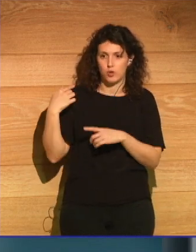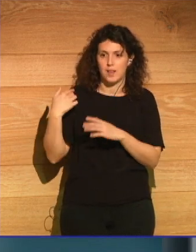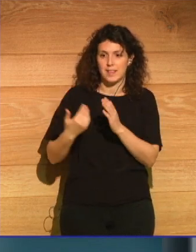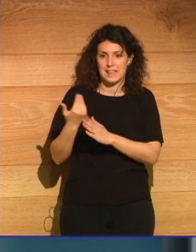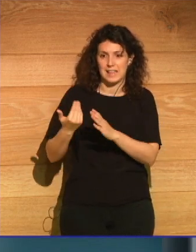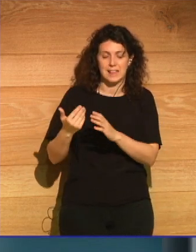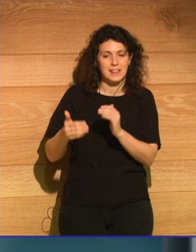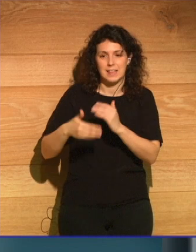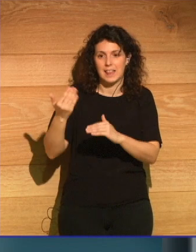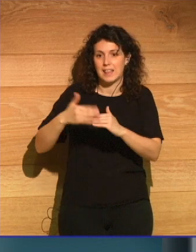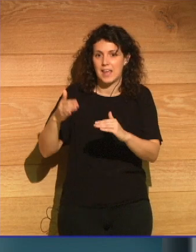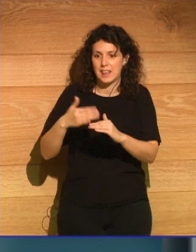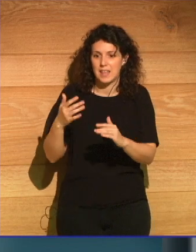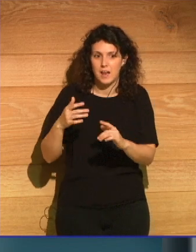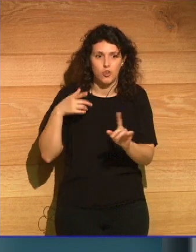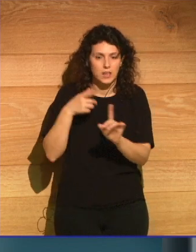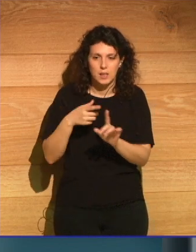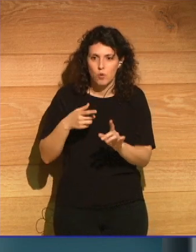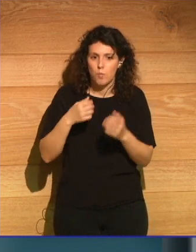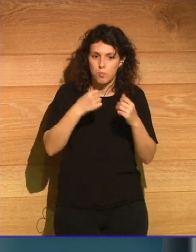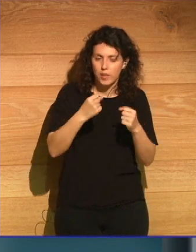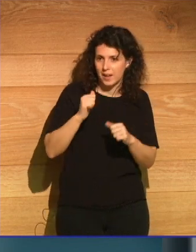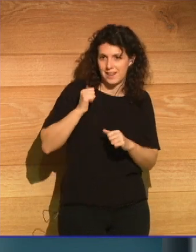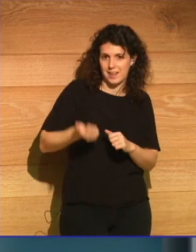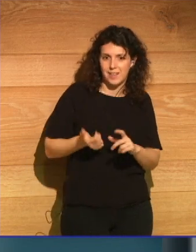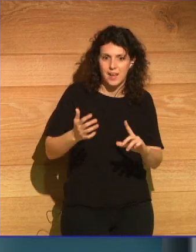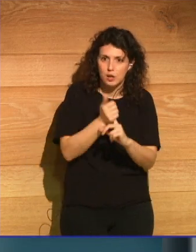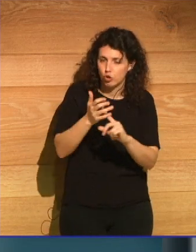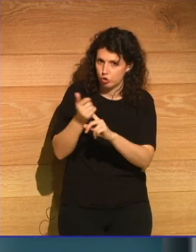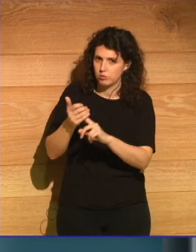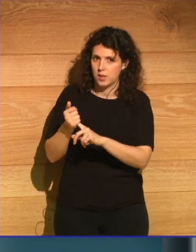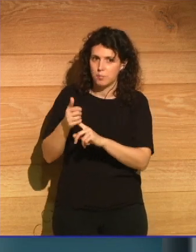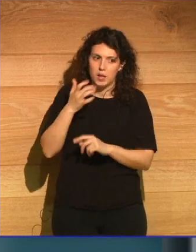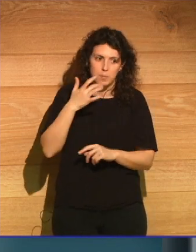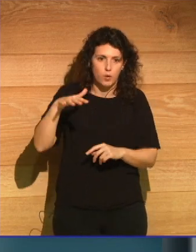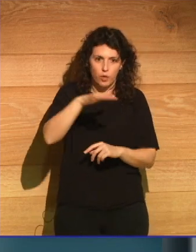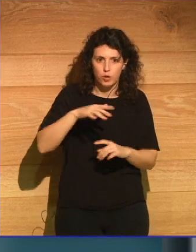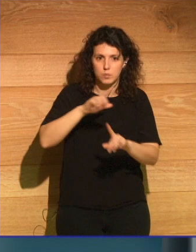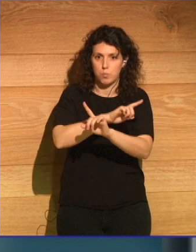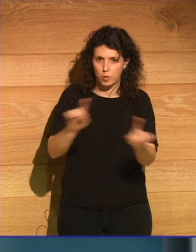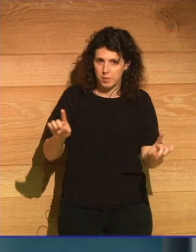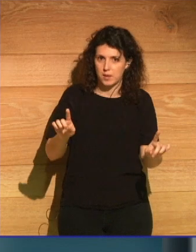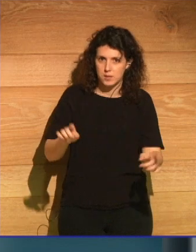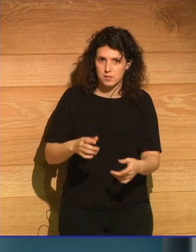de intentar encontrar el poder, la riqueza, en sitios supuestamente prohibidos.